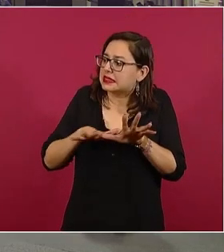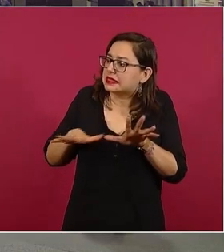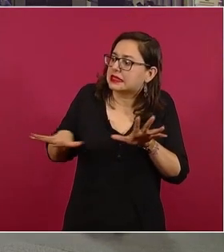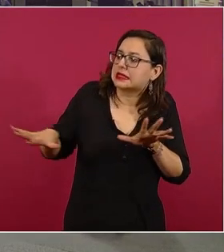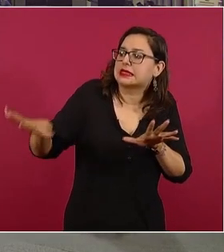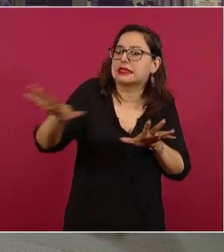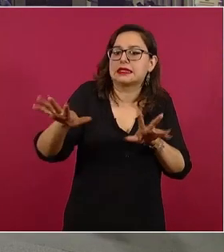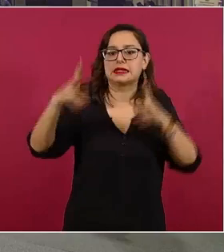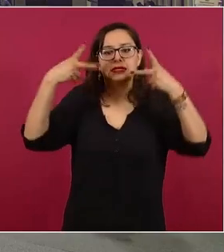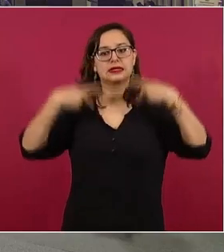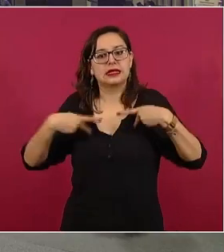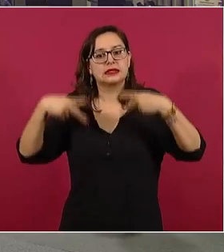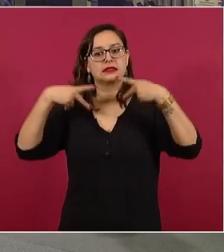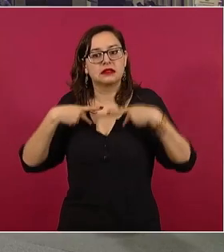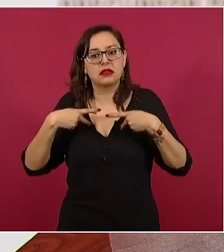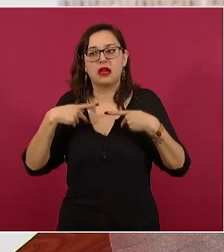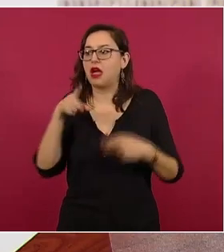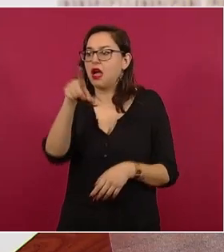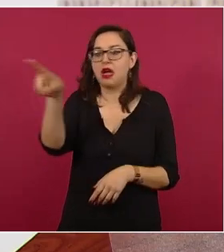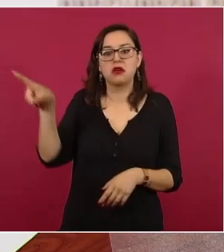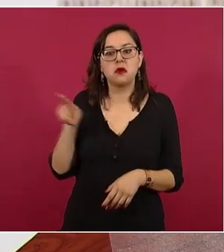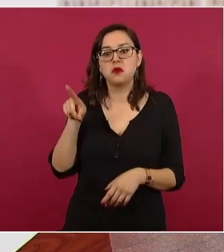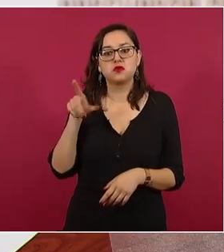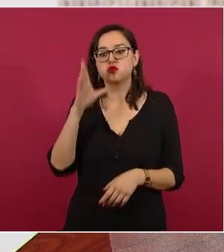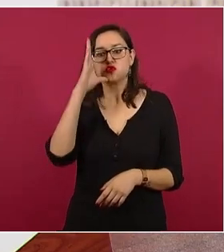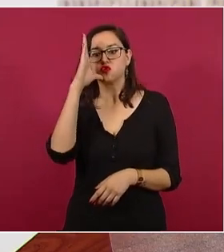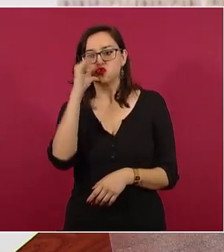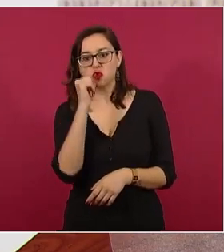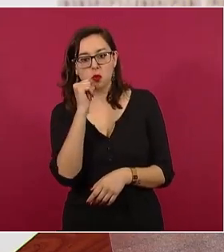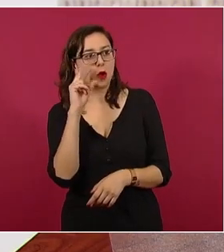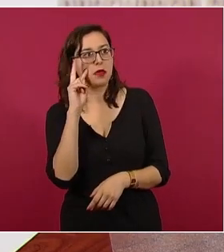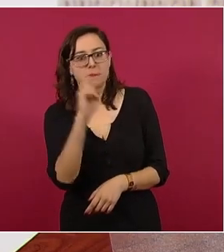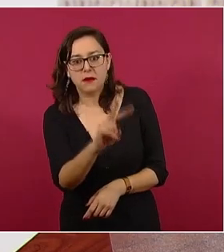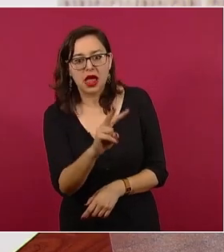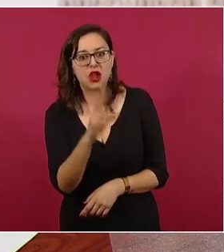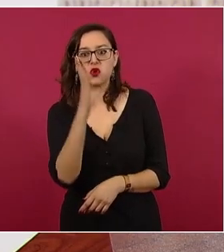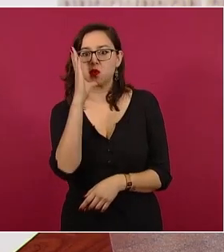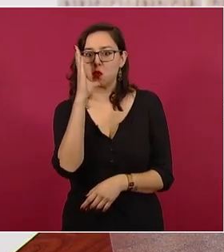lo que hacen? ¿O cómo votaron?